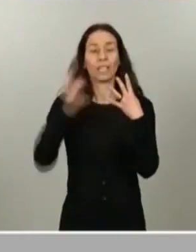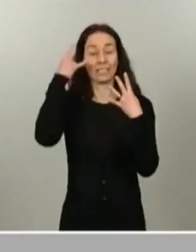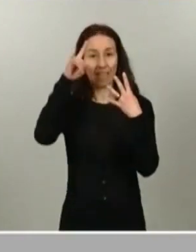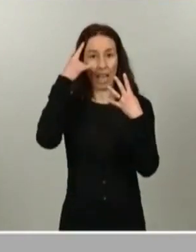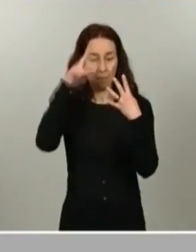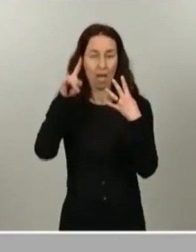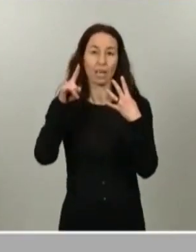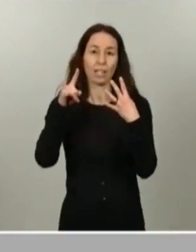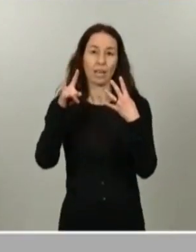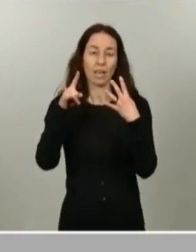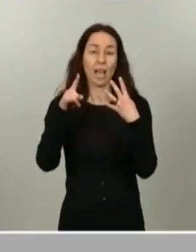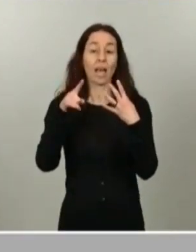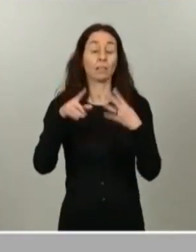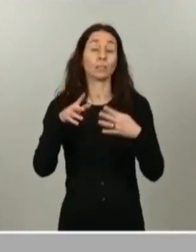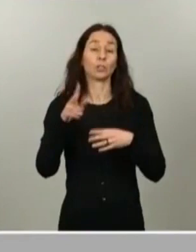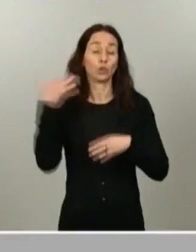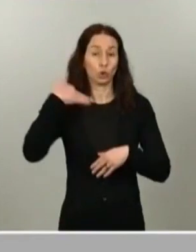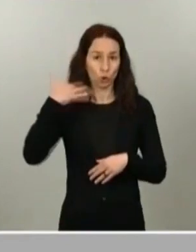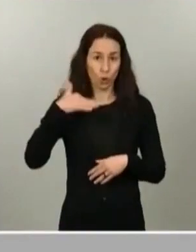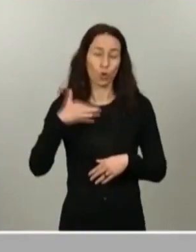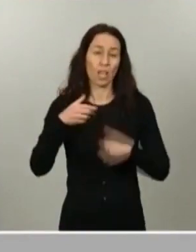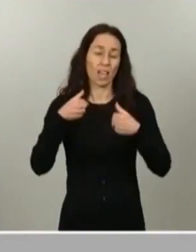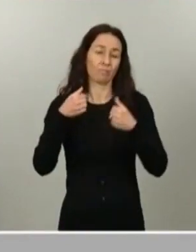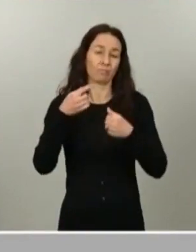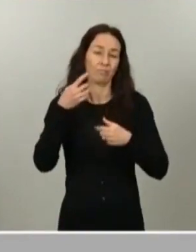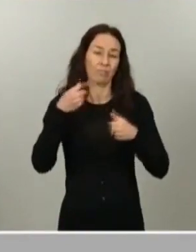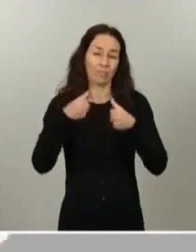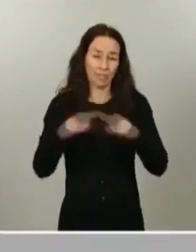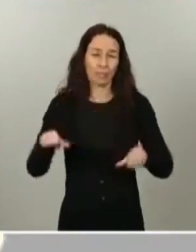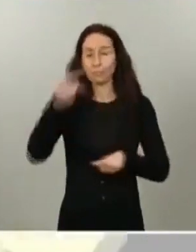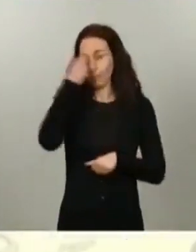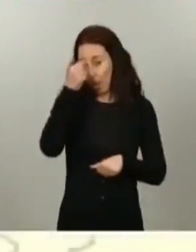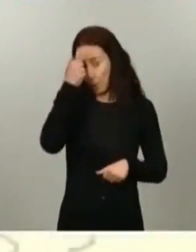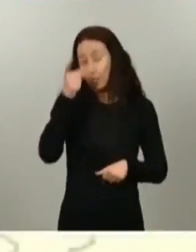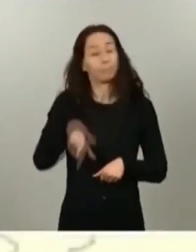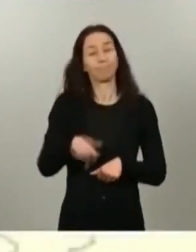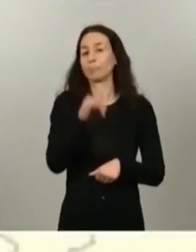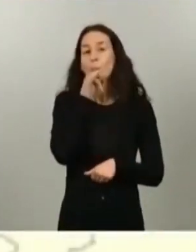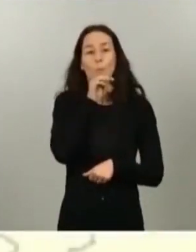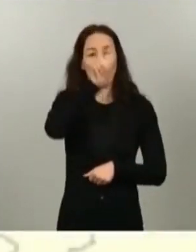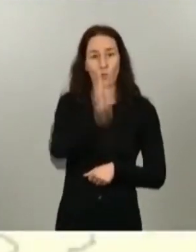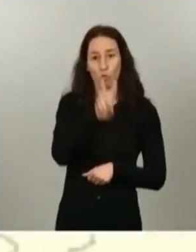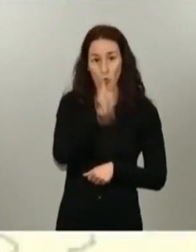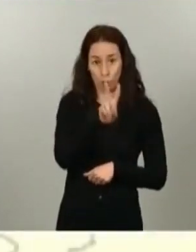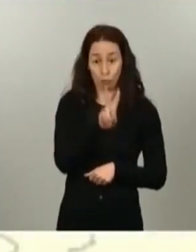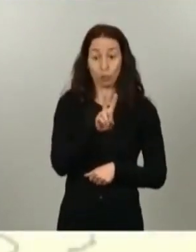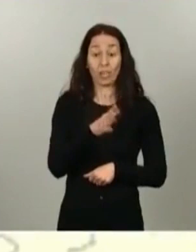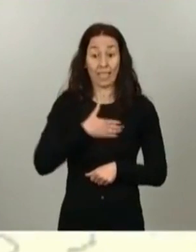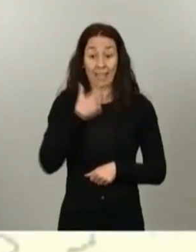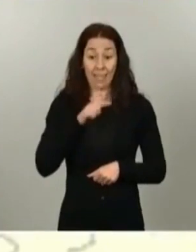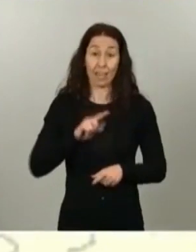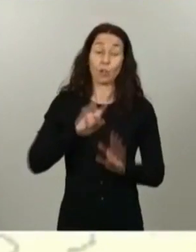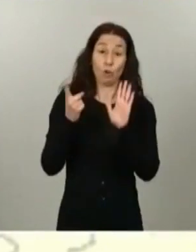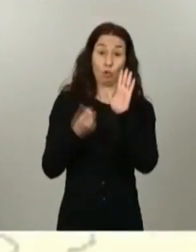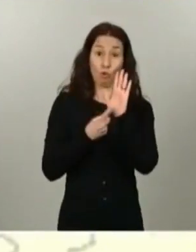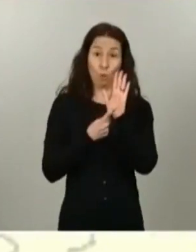Segovia y Soria, se mantienen en la fase 2. También en esta comunidad autónoma la unidad territorial sigue